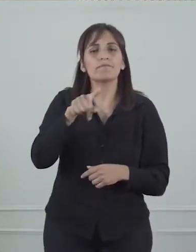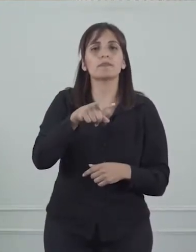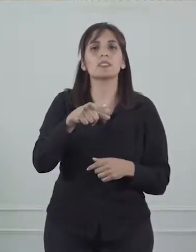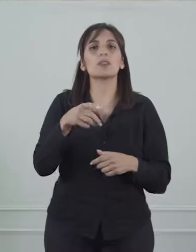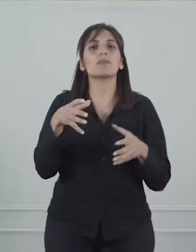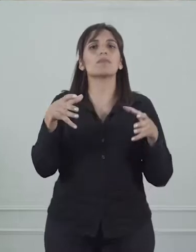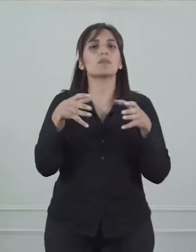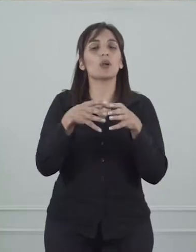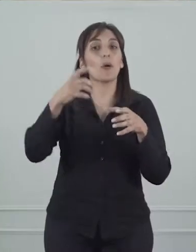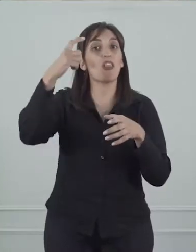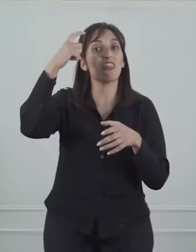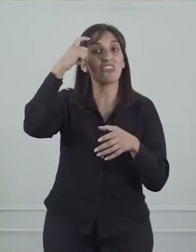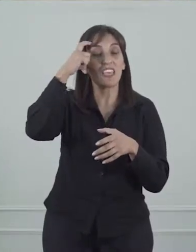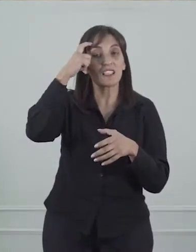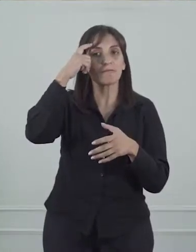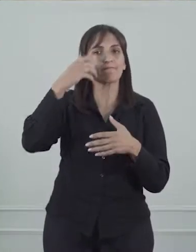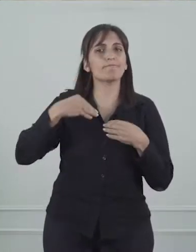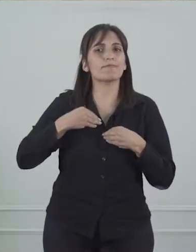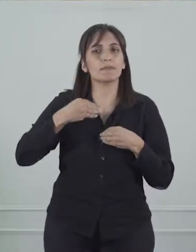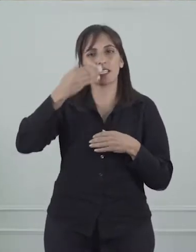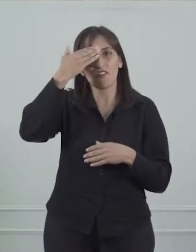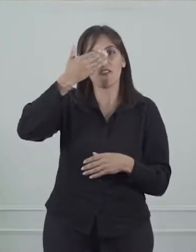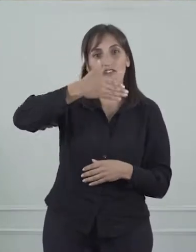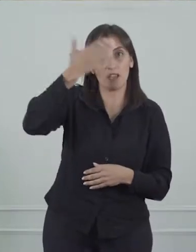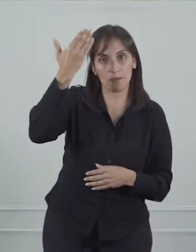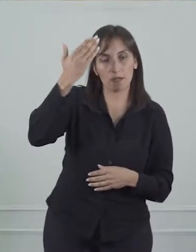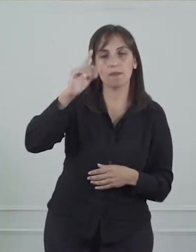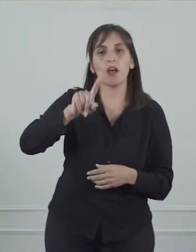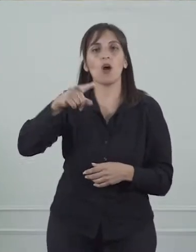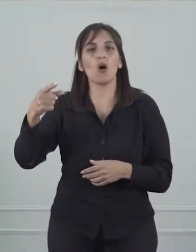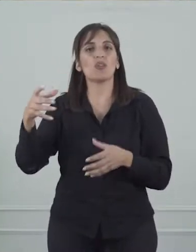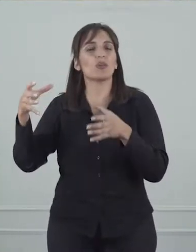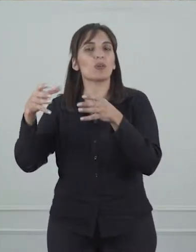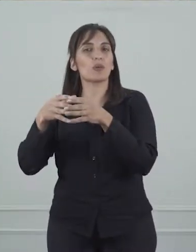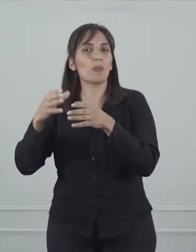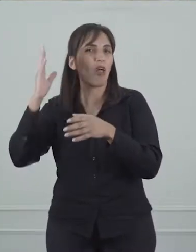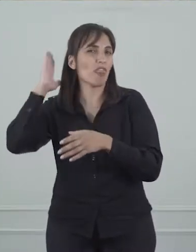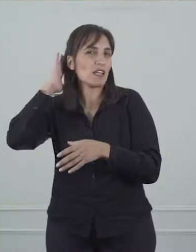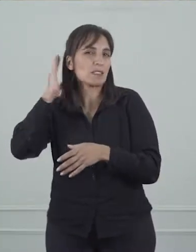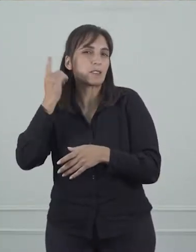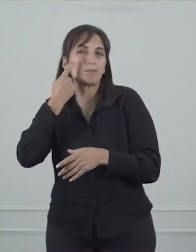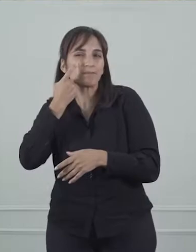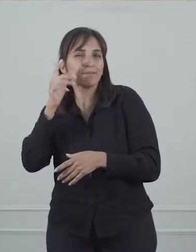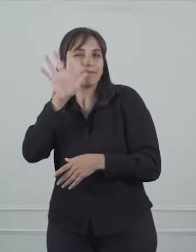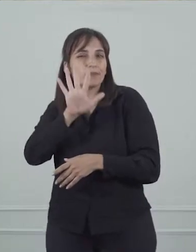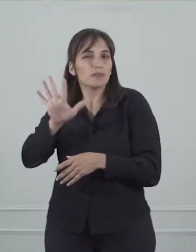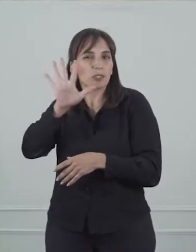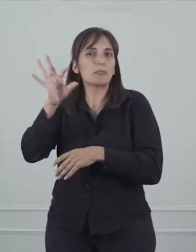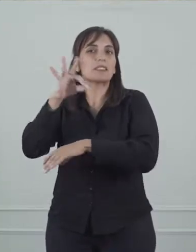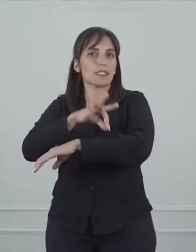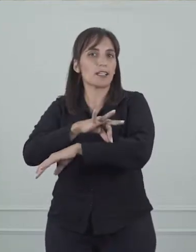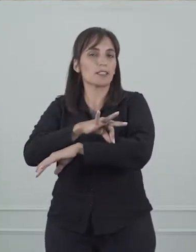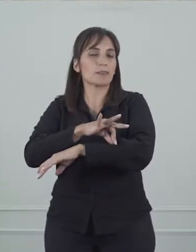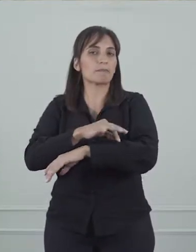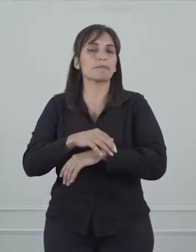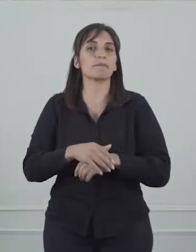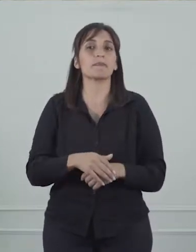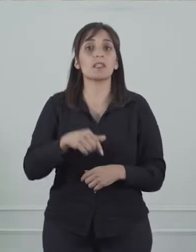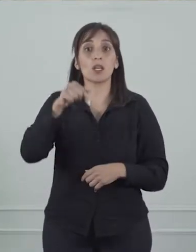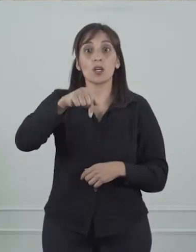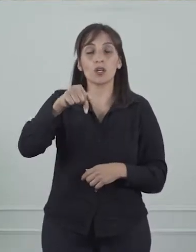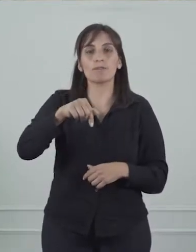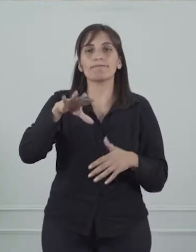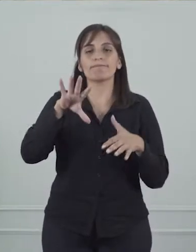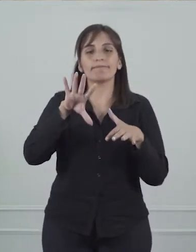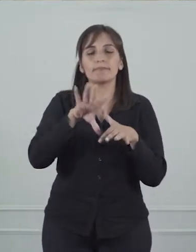10 fueron tratadas por síndrome febril y 16 con sospecha de dengue. Al día de